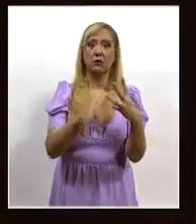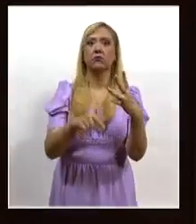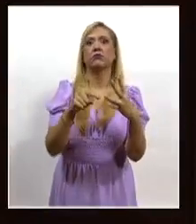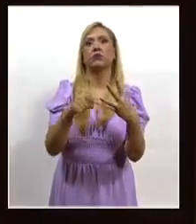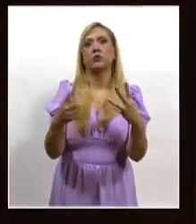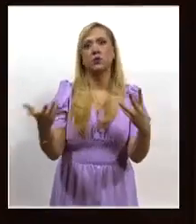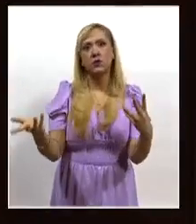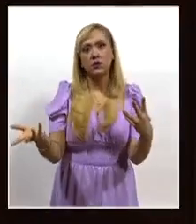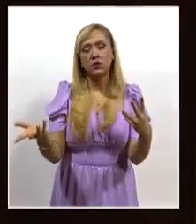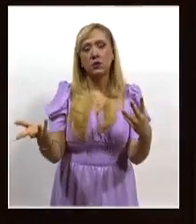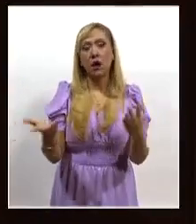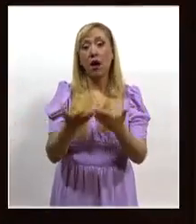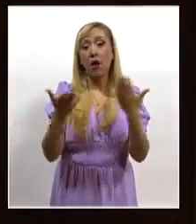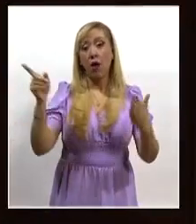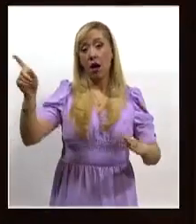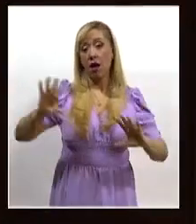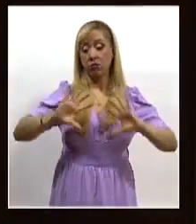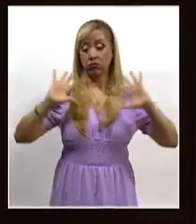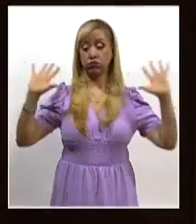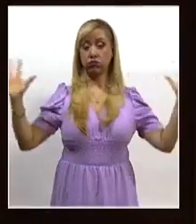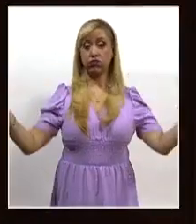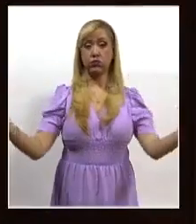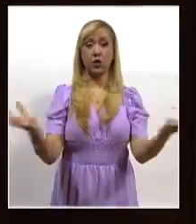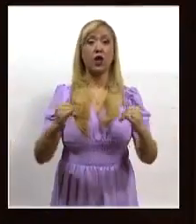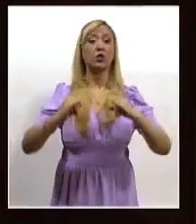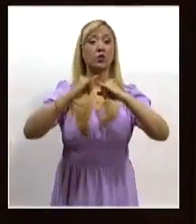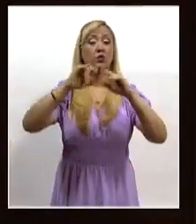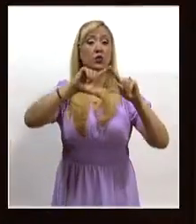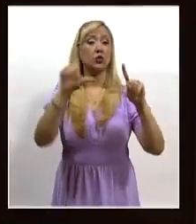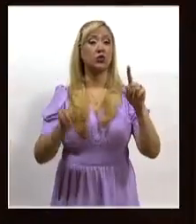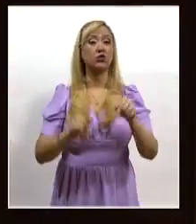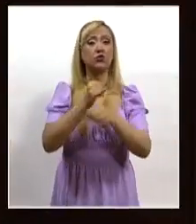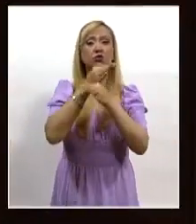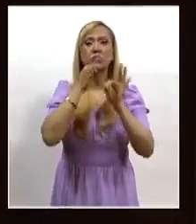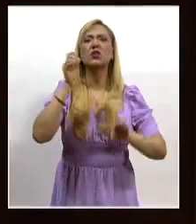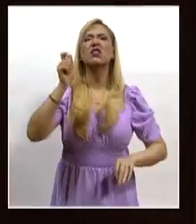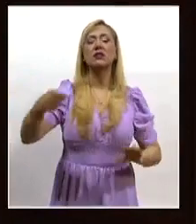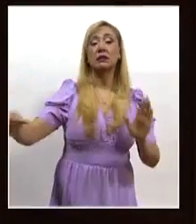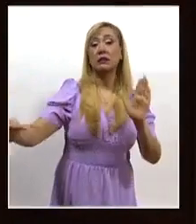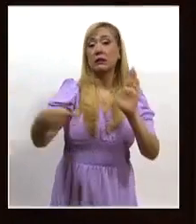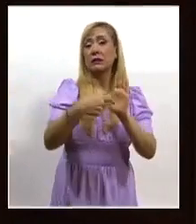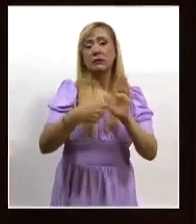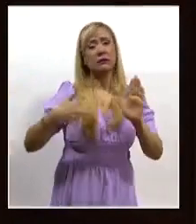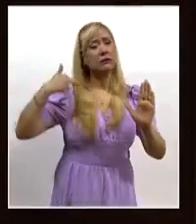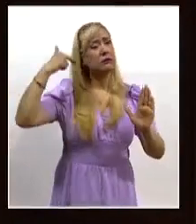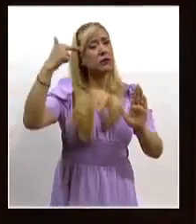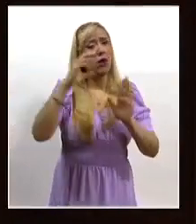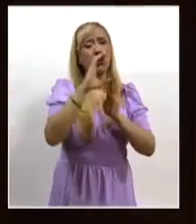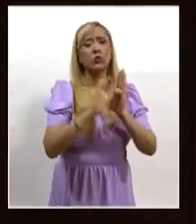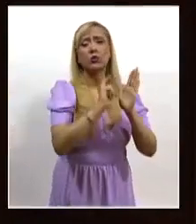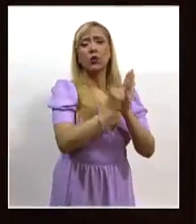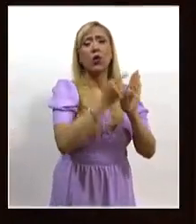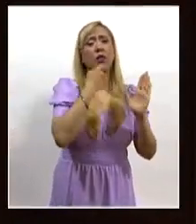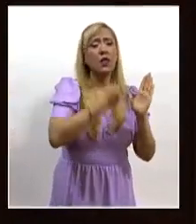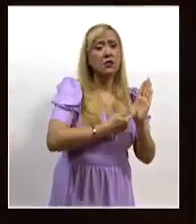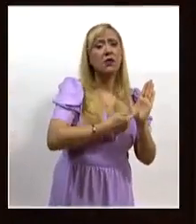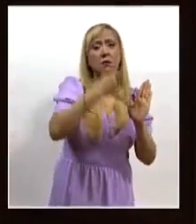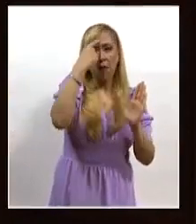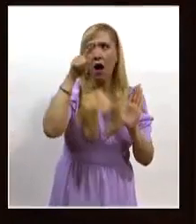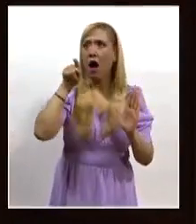La integración del INAI es el instrumento jurídico y constitucional que permite a toda persona